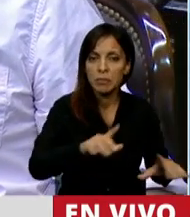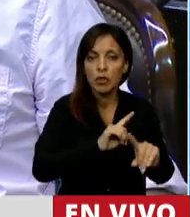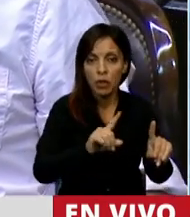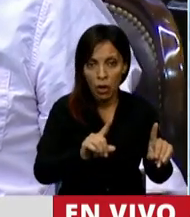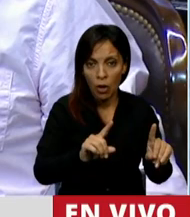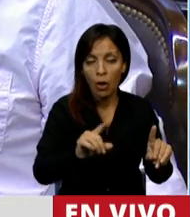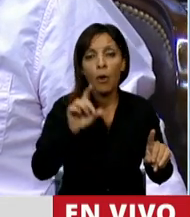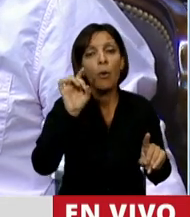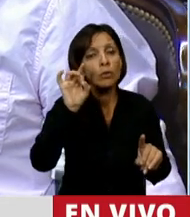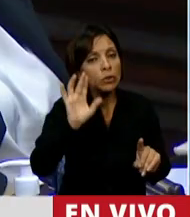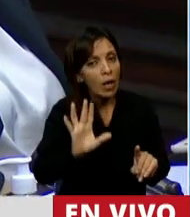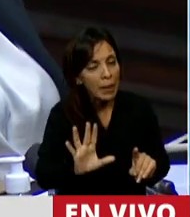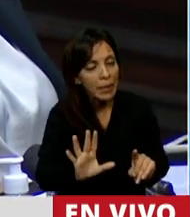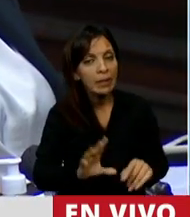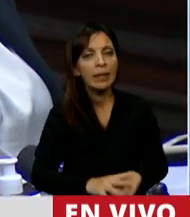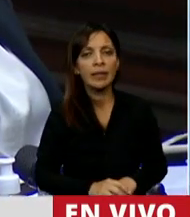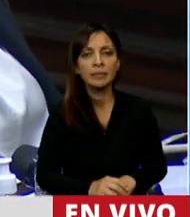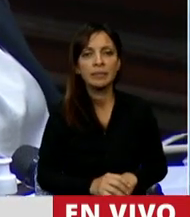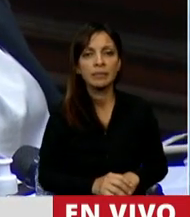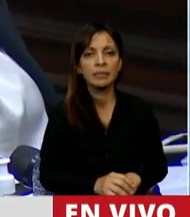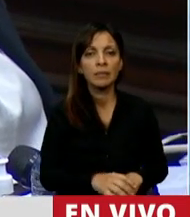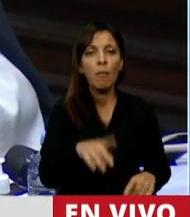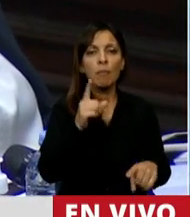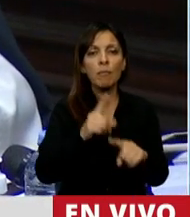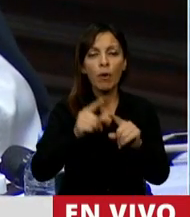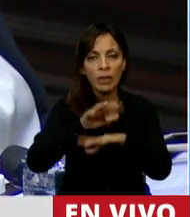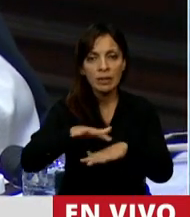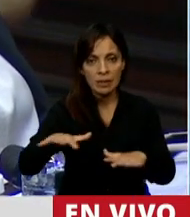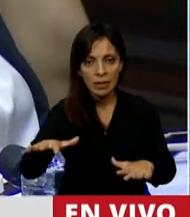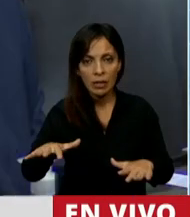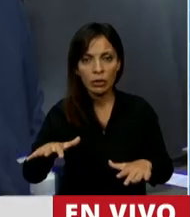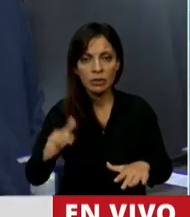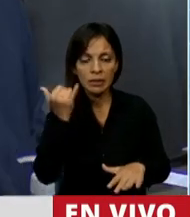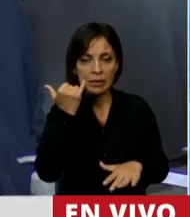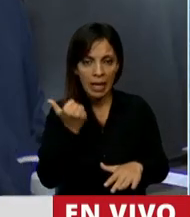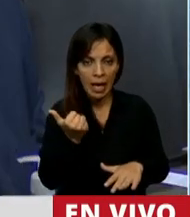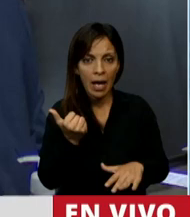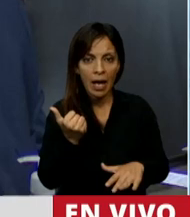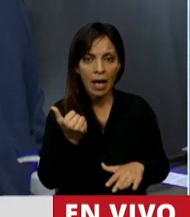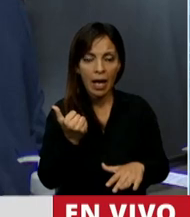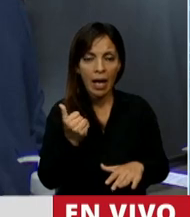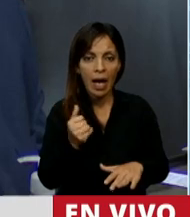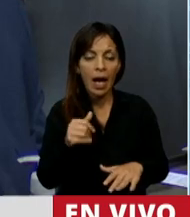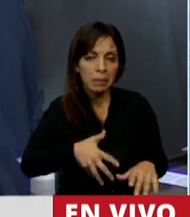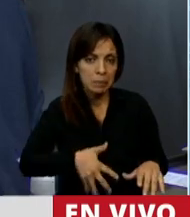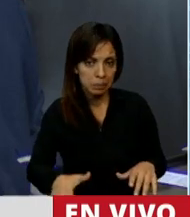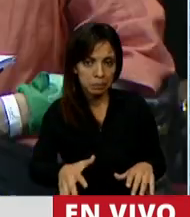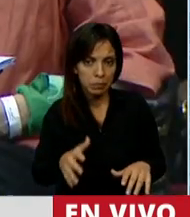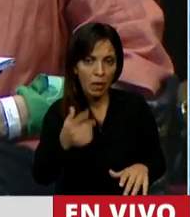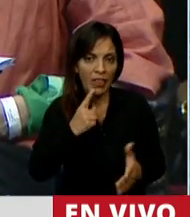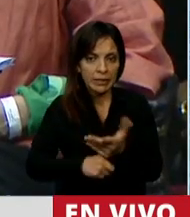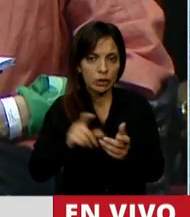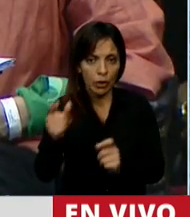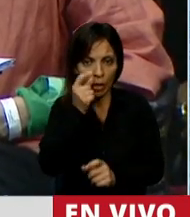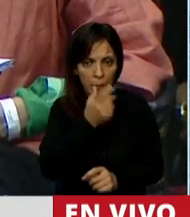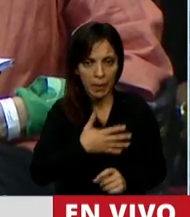únicamente por aquellos que han sido deseados. Por los otros no. por